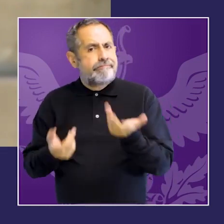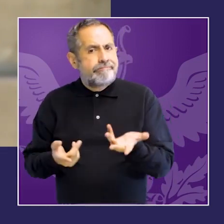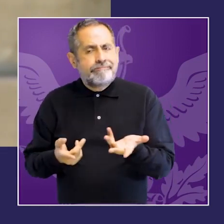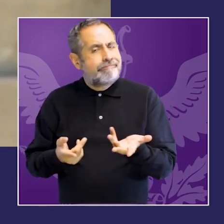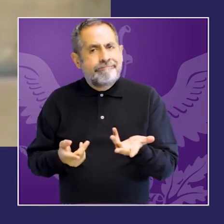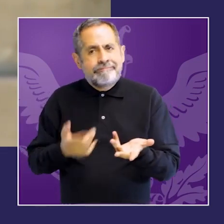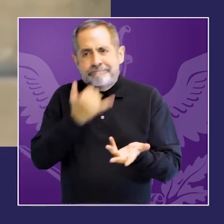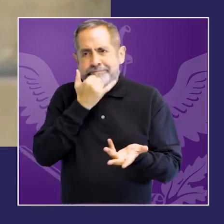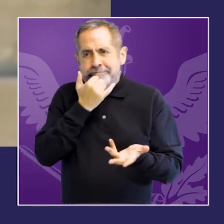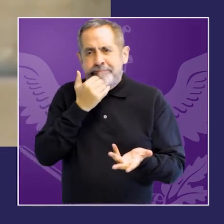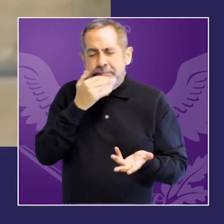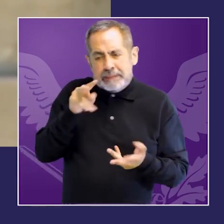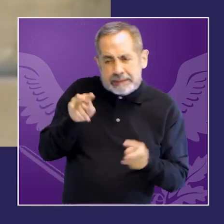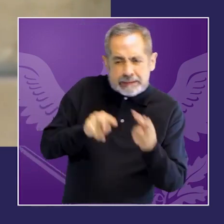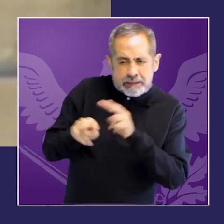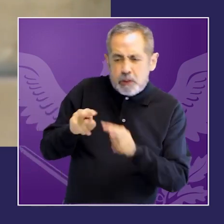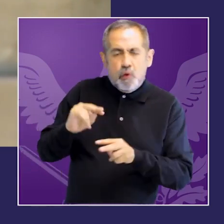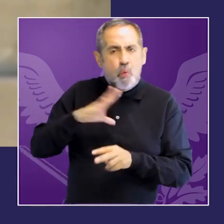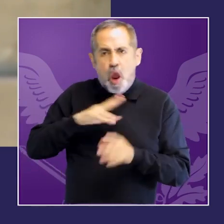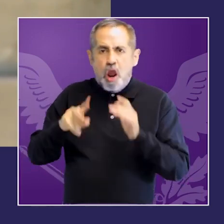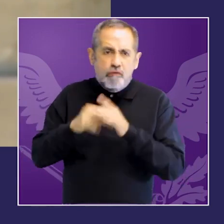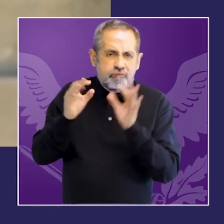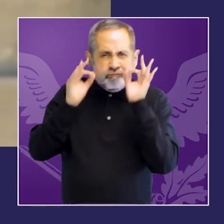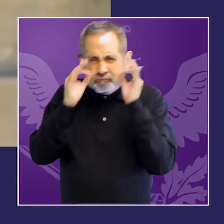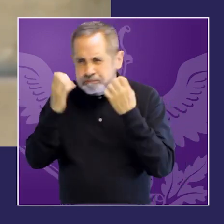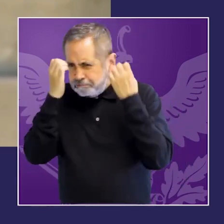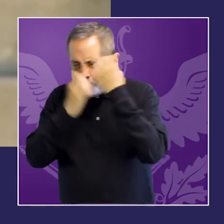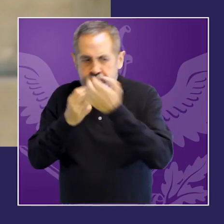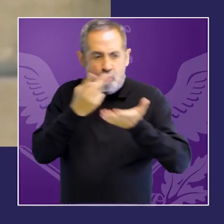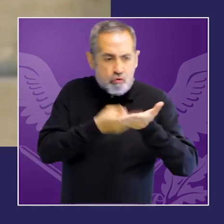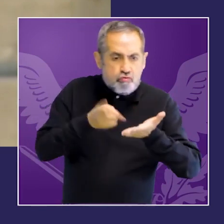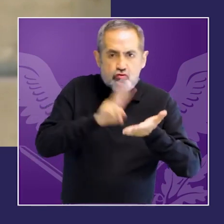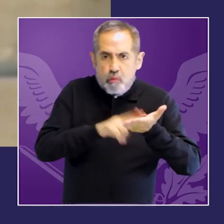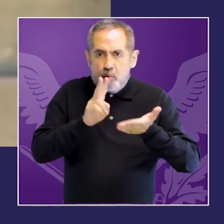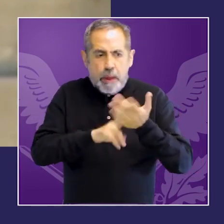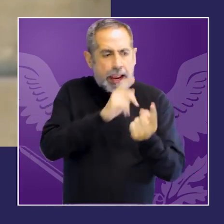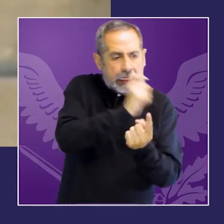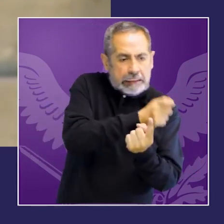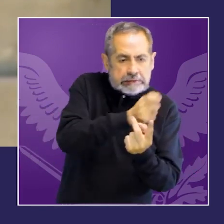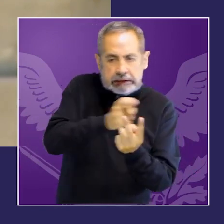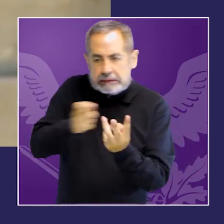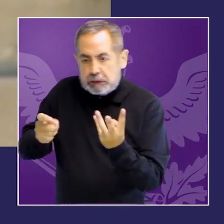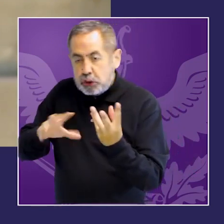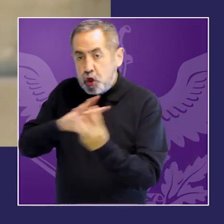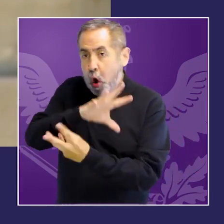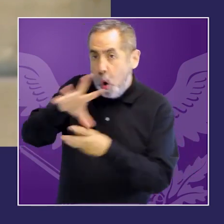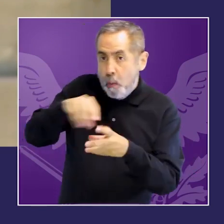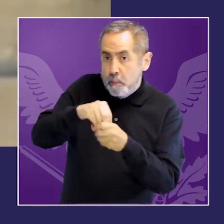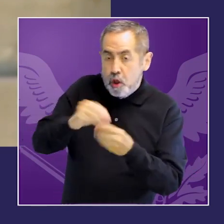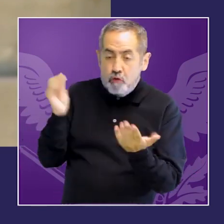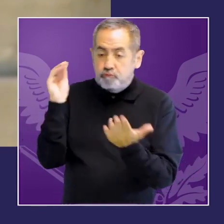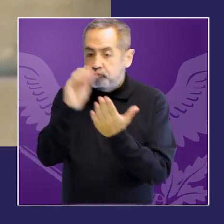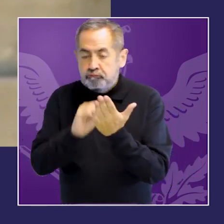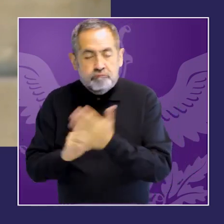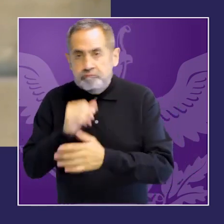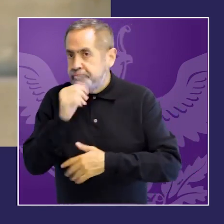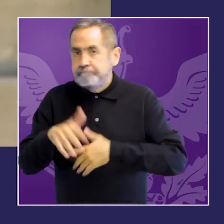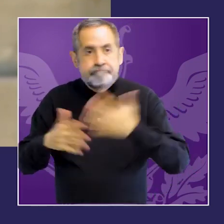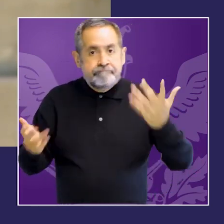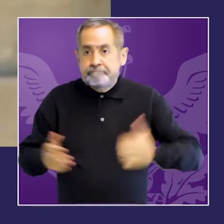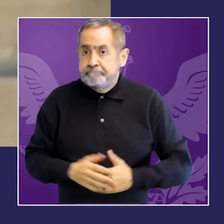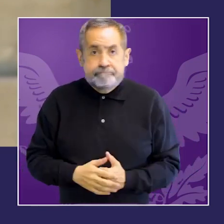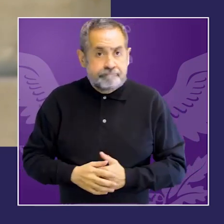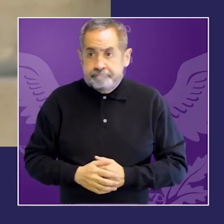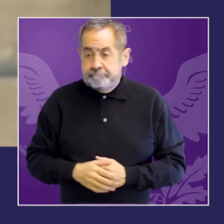encuentran reflejadas en los registros de esos mismos países al momento de analizarlo, o por lo menos de difundirlo a través de distintos